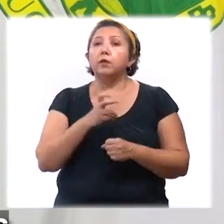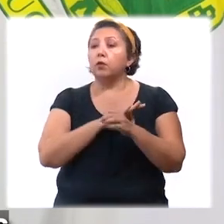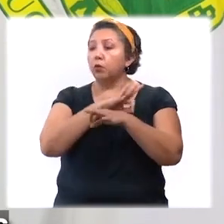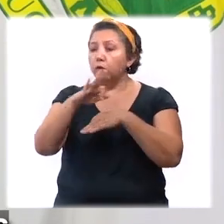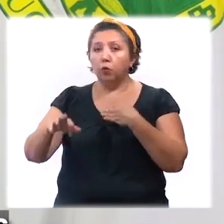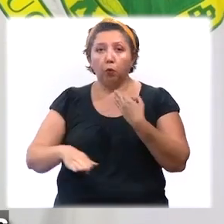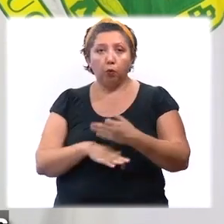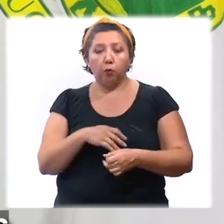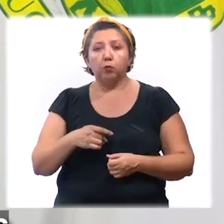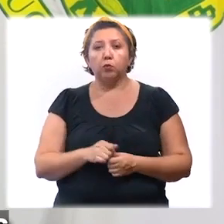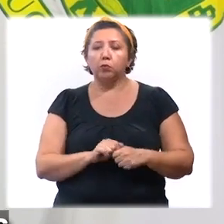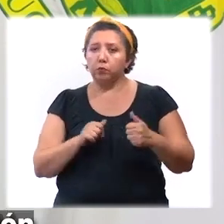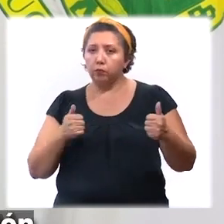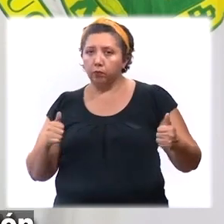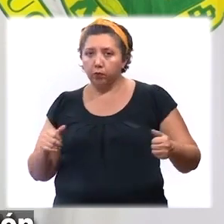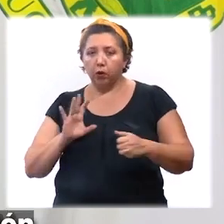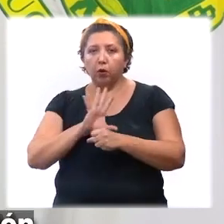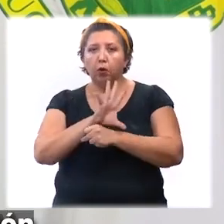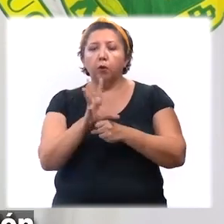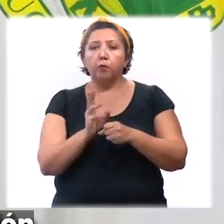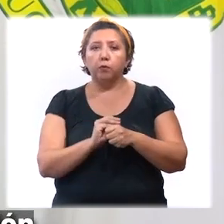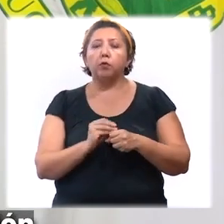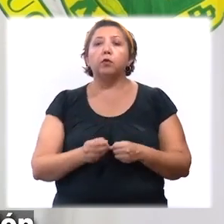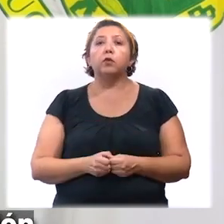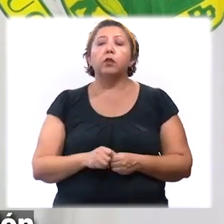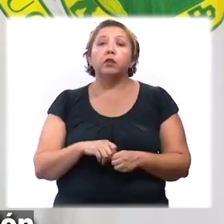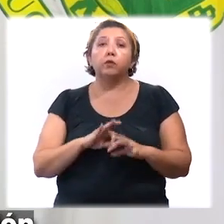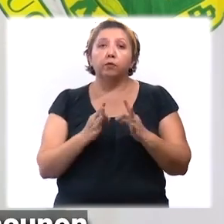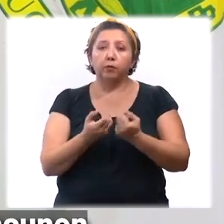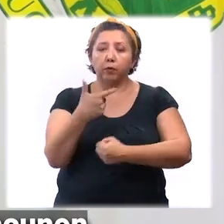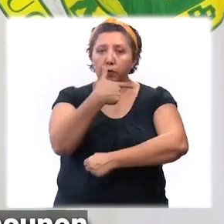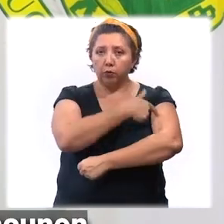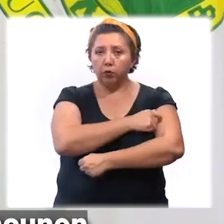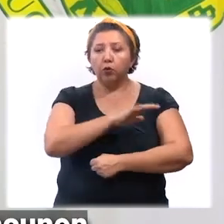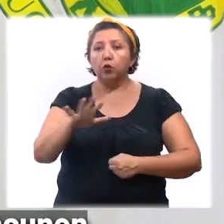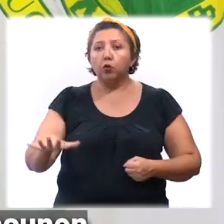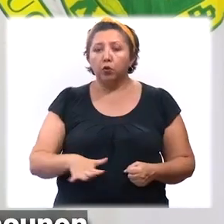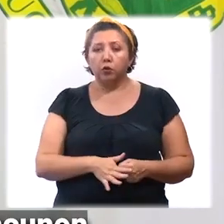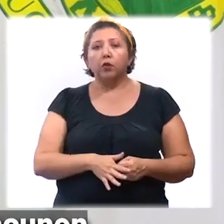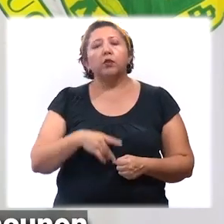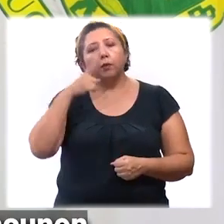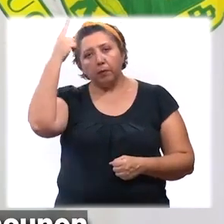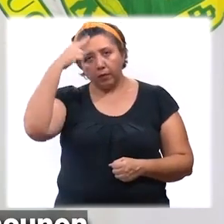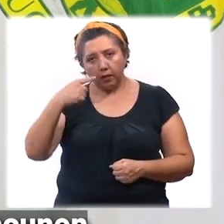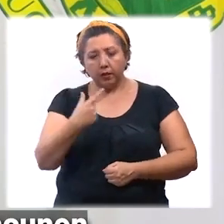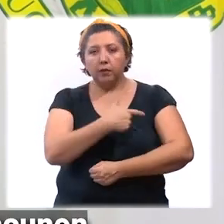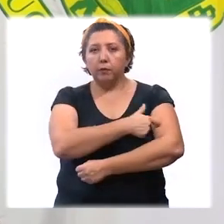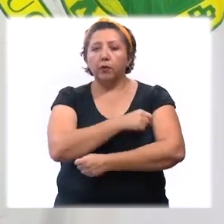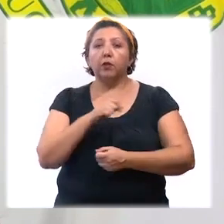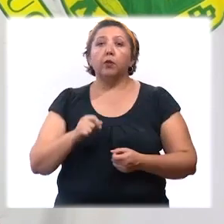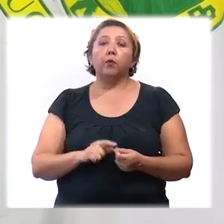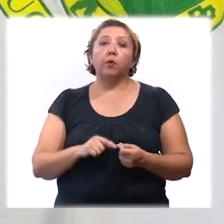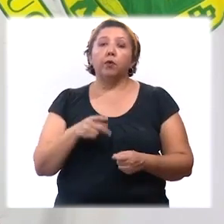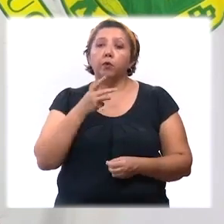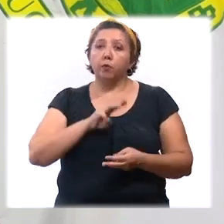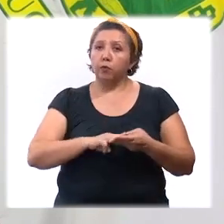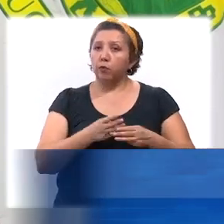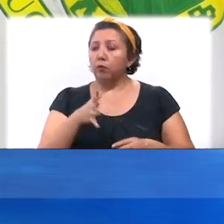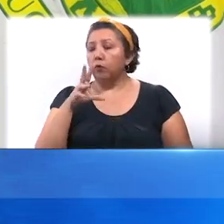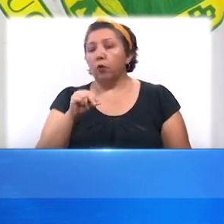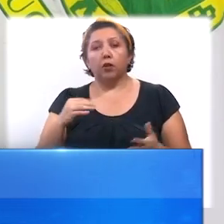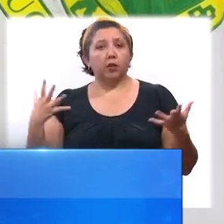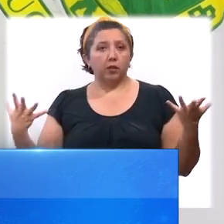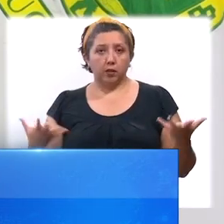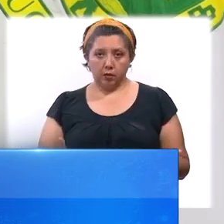invito a todas y todos los rezagados a completar su esquema de vacunación y que entre todos animemos a que se vacunen quienes por algún motivo